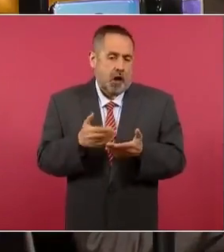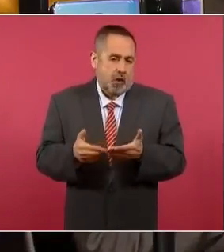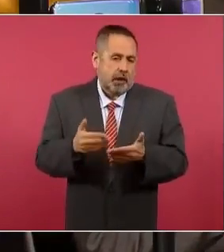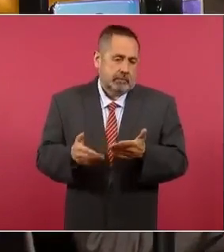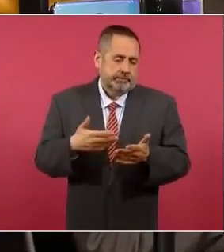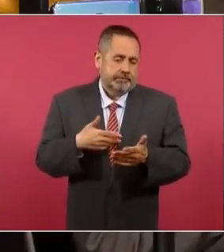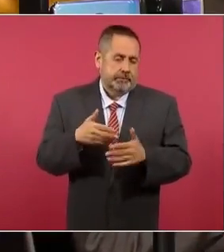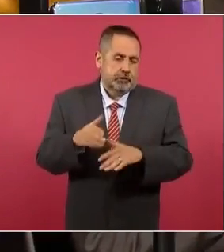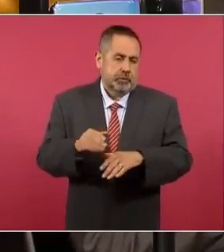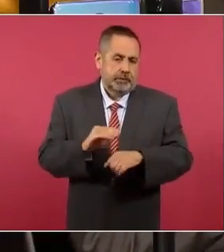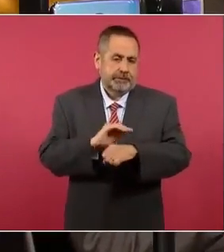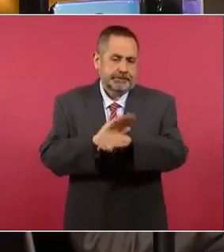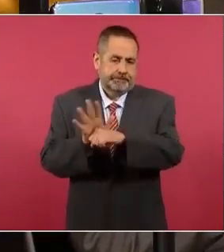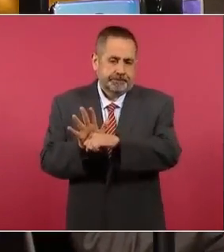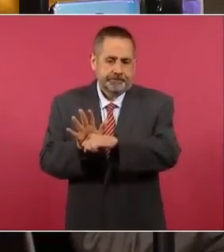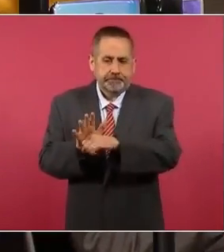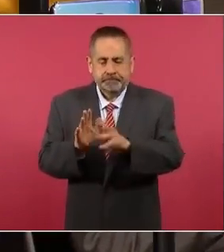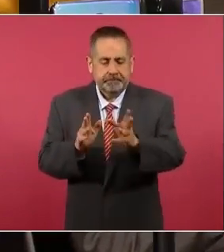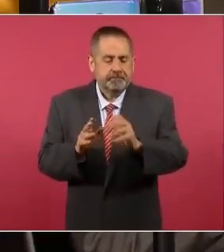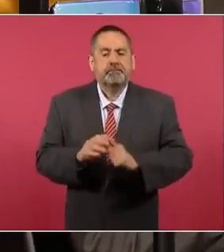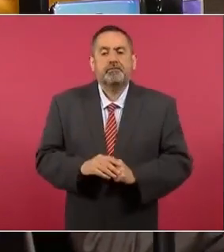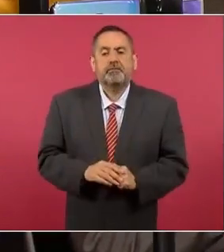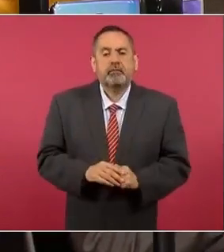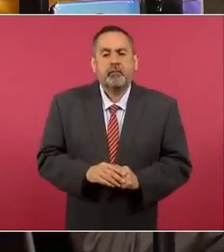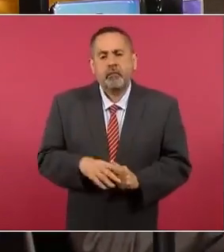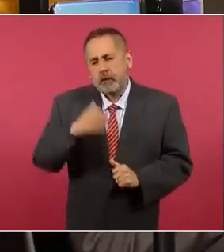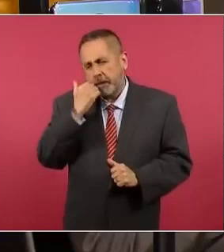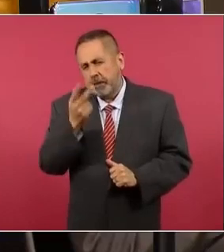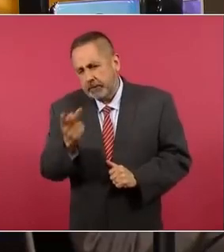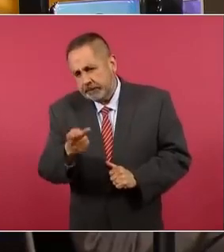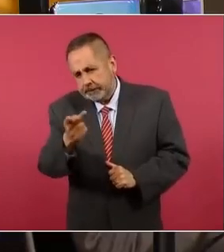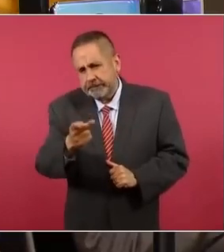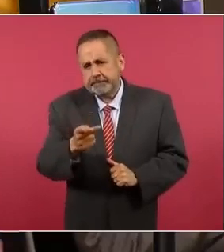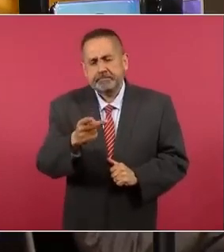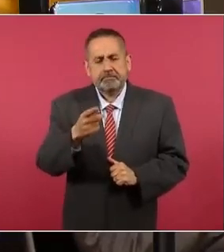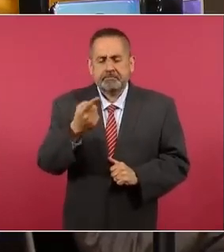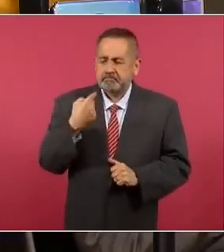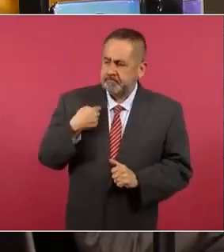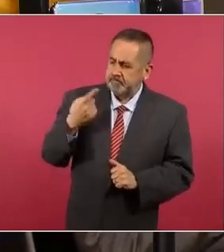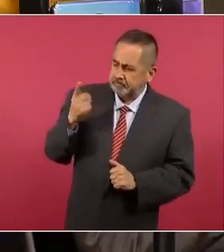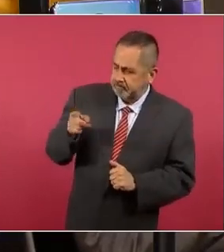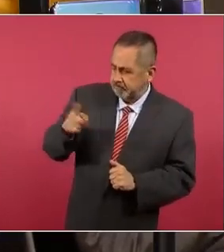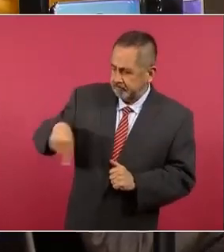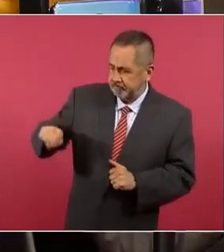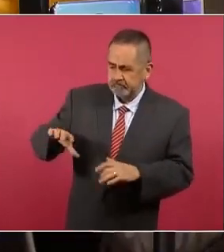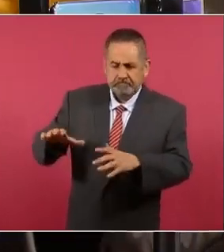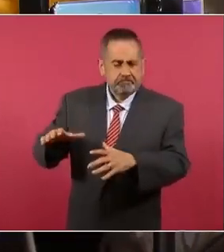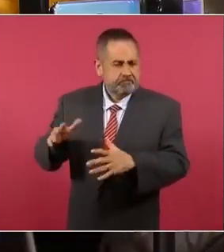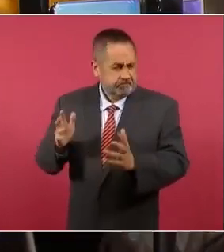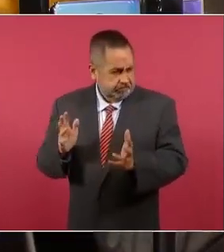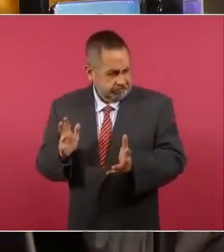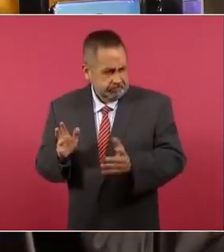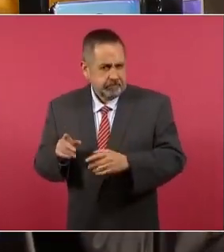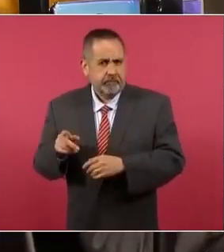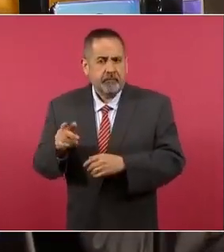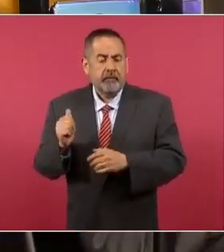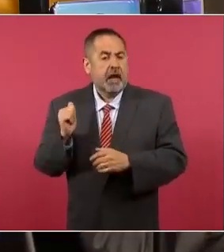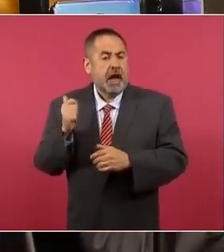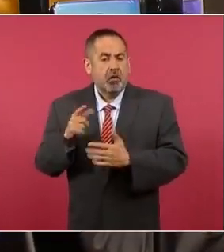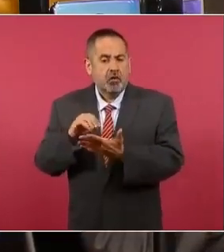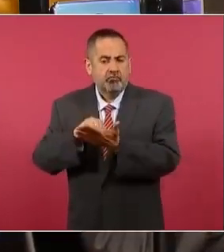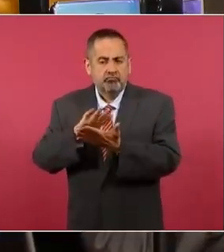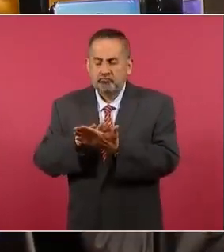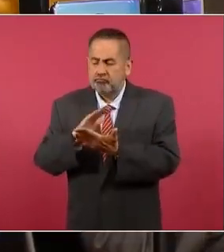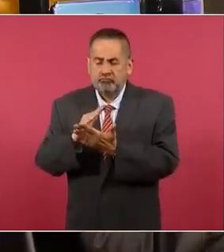viviendo del nuevo coronavirus SARS-CoV-2. Yo quisiera preguntarle si ha instruido en su gobierno a que se queden algunas bases sentadas,